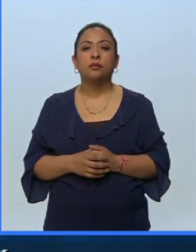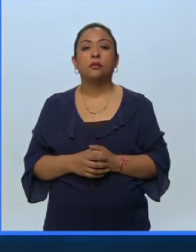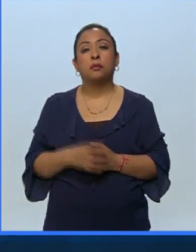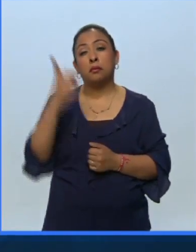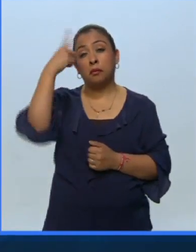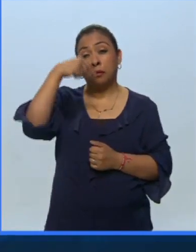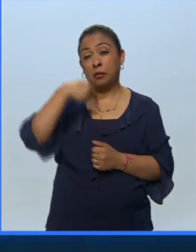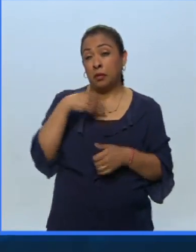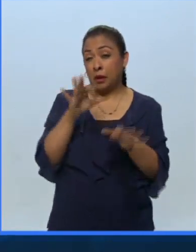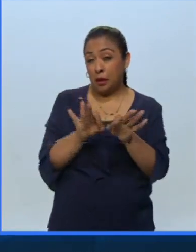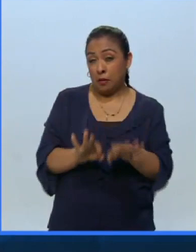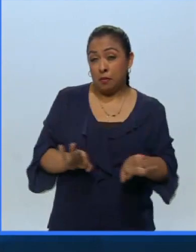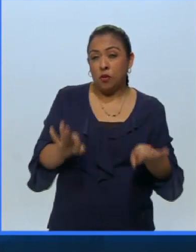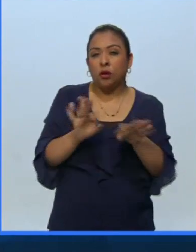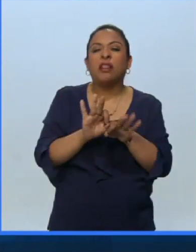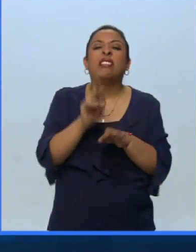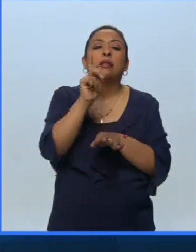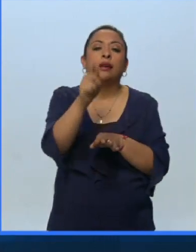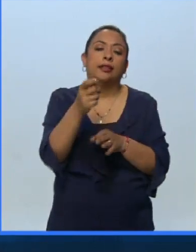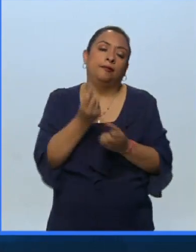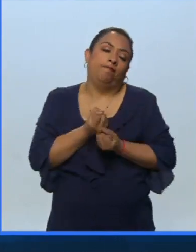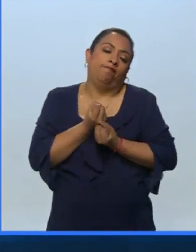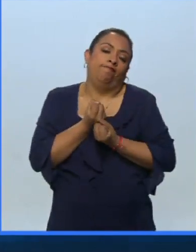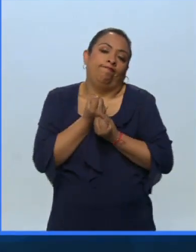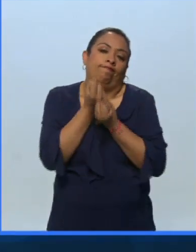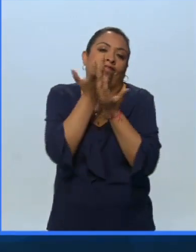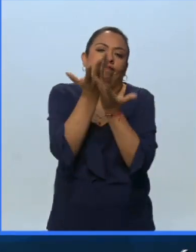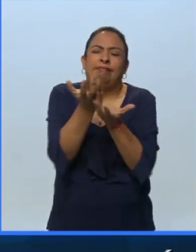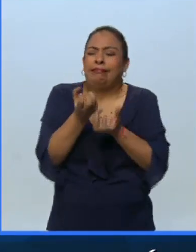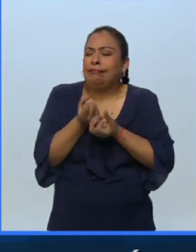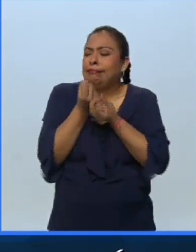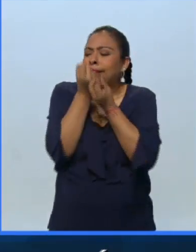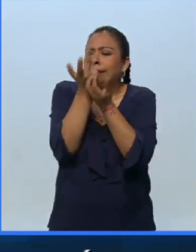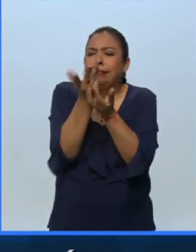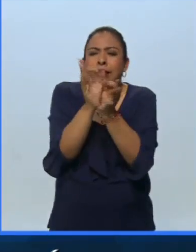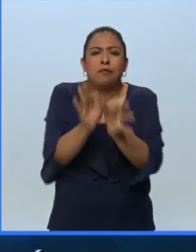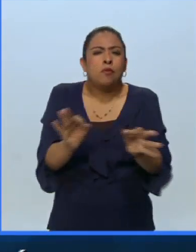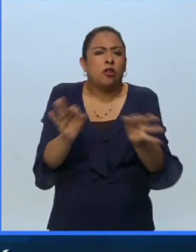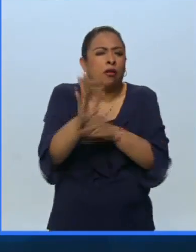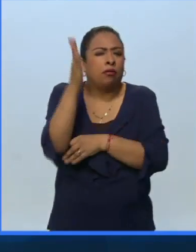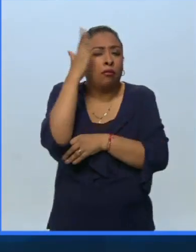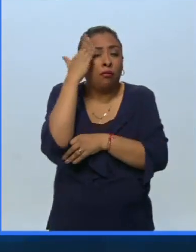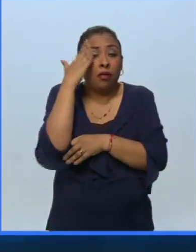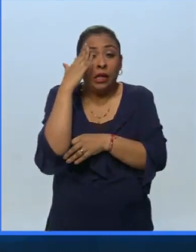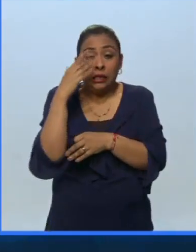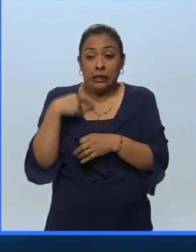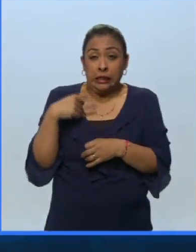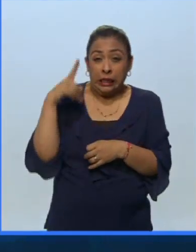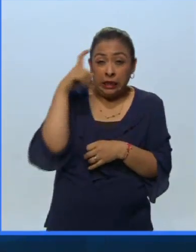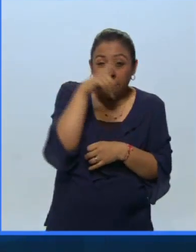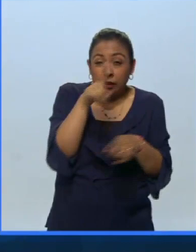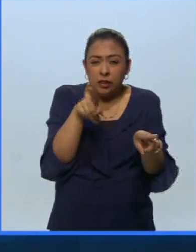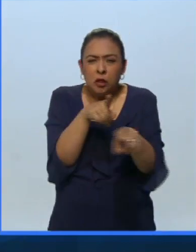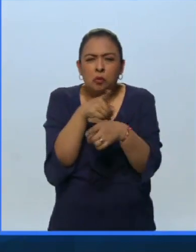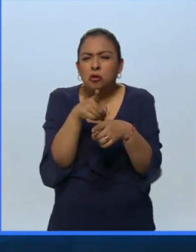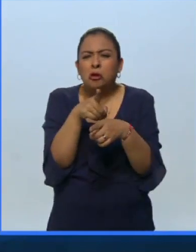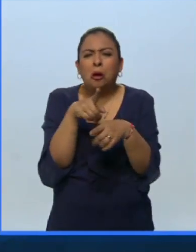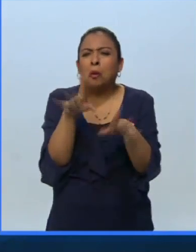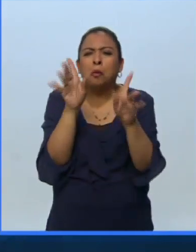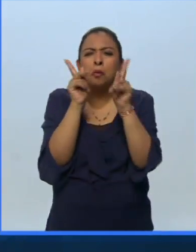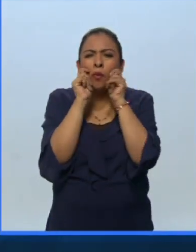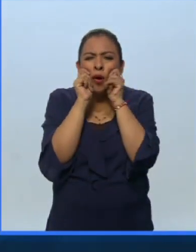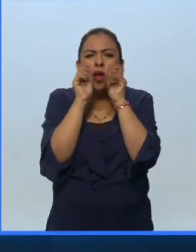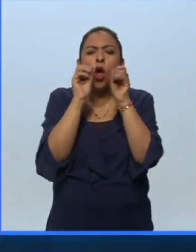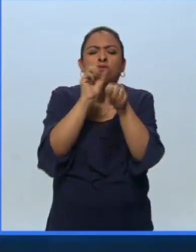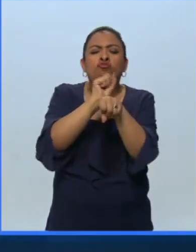Para mí lo más importante es la expresión, la expresión por encima de todo. No es la complejidad de la pieza. La pieza puede ser muy sencilla, pero que tenga